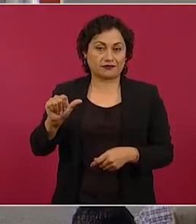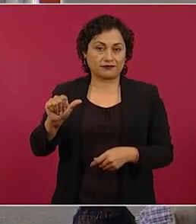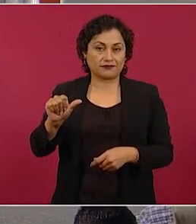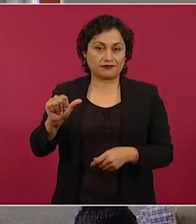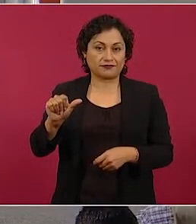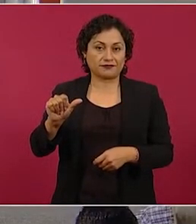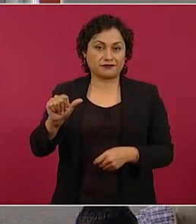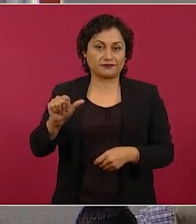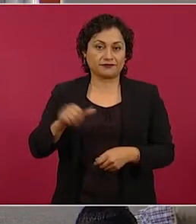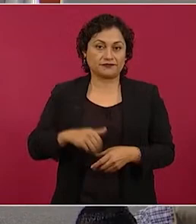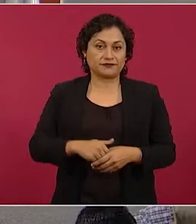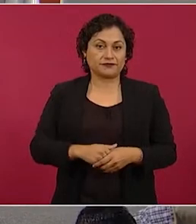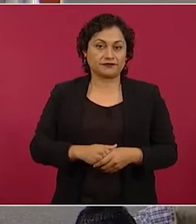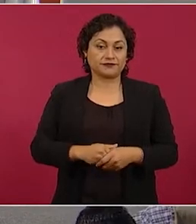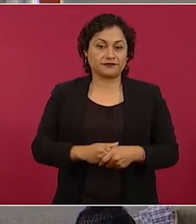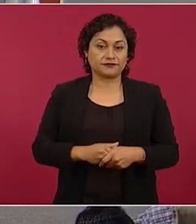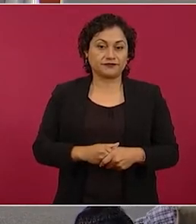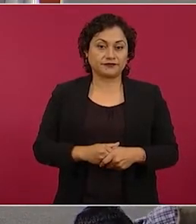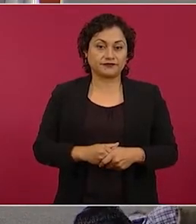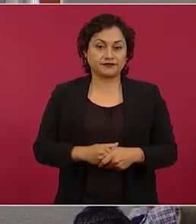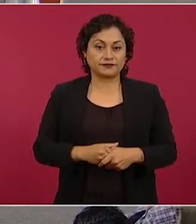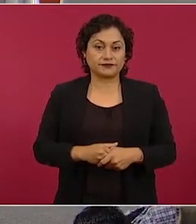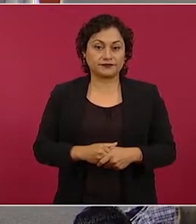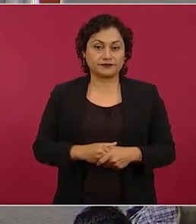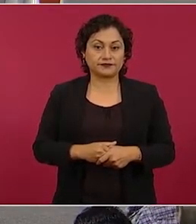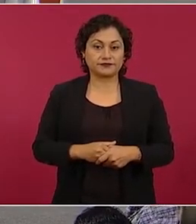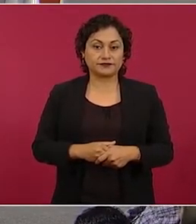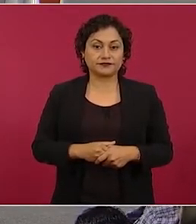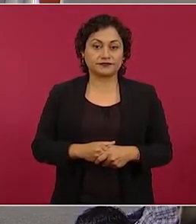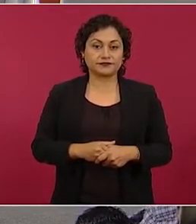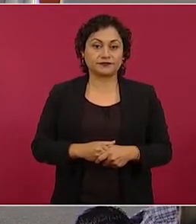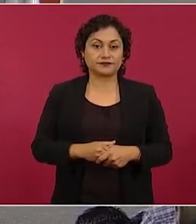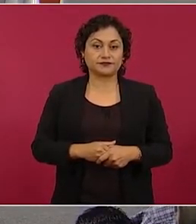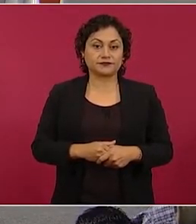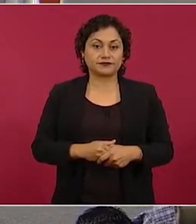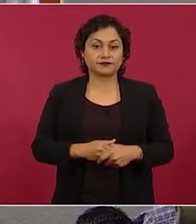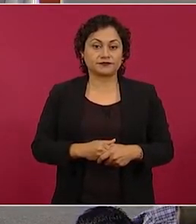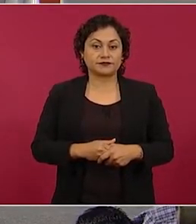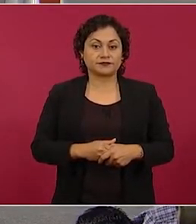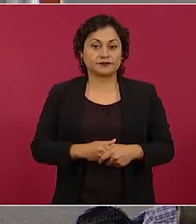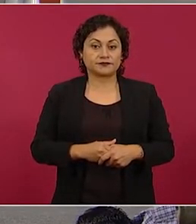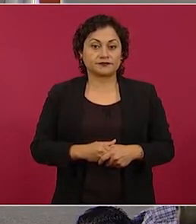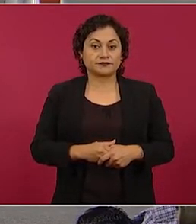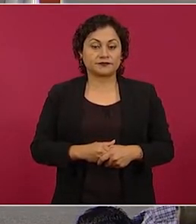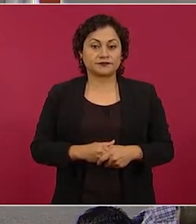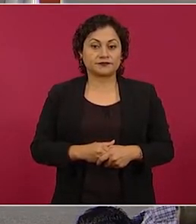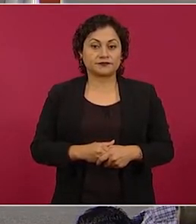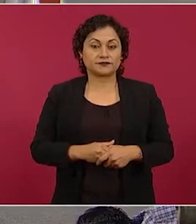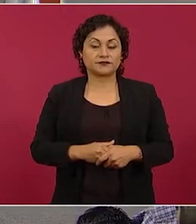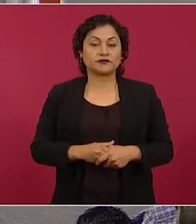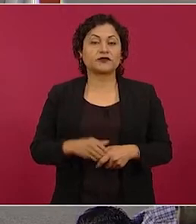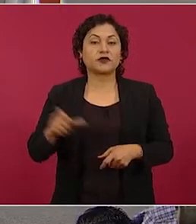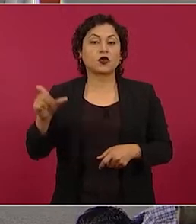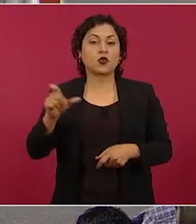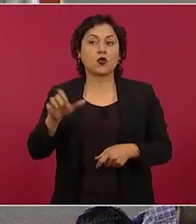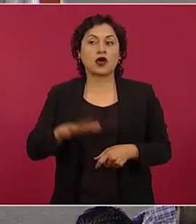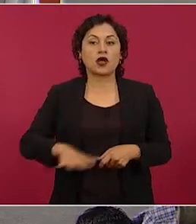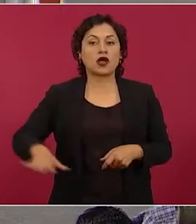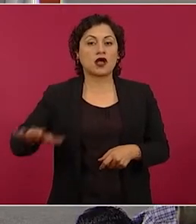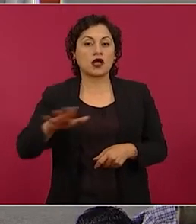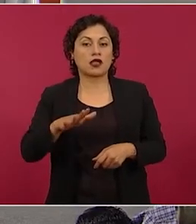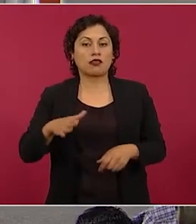su golpe de Estado y del